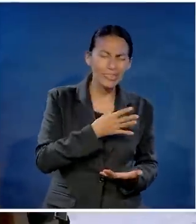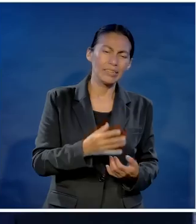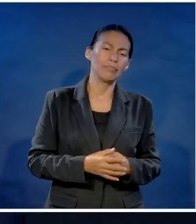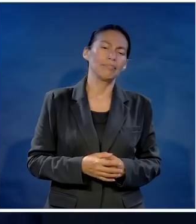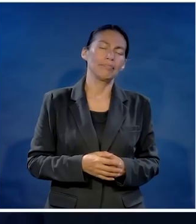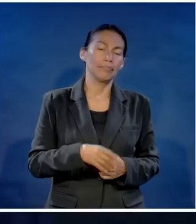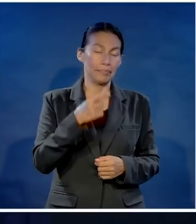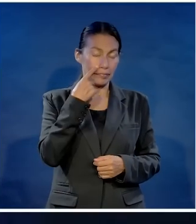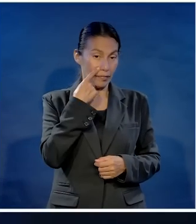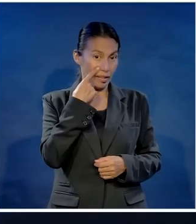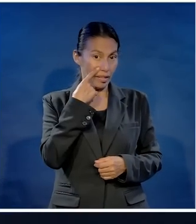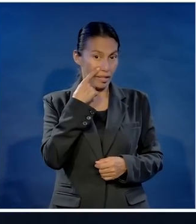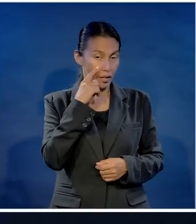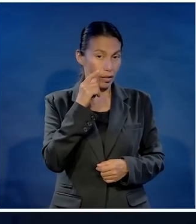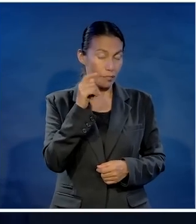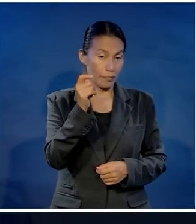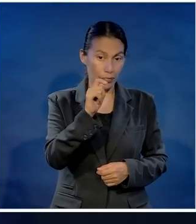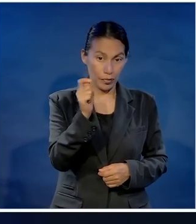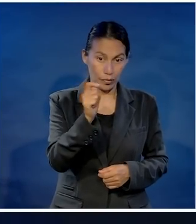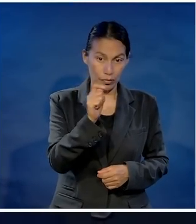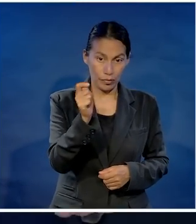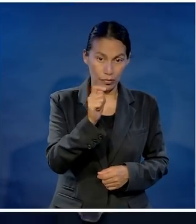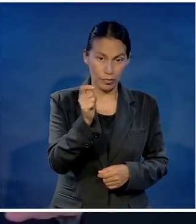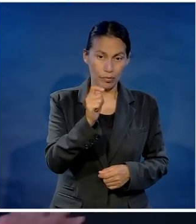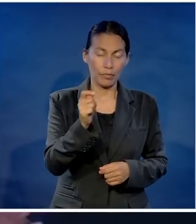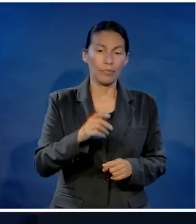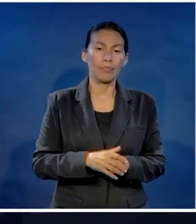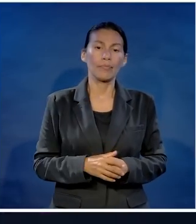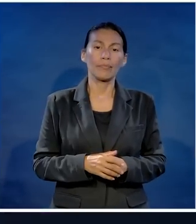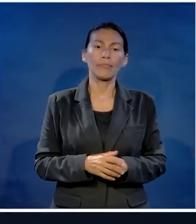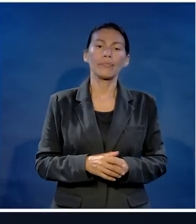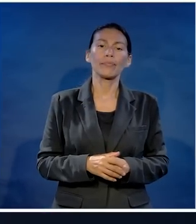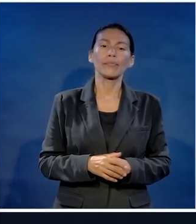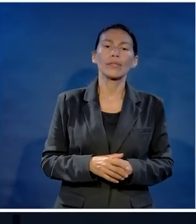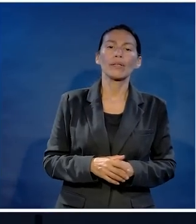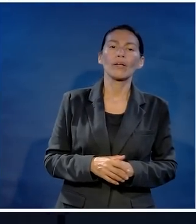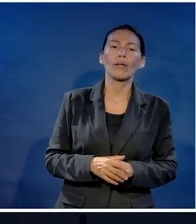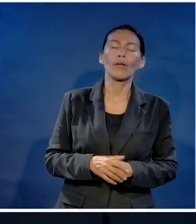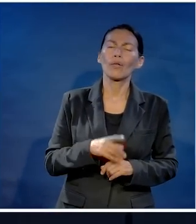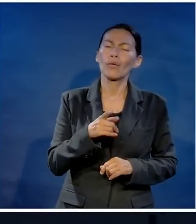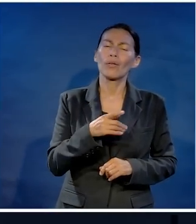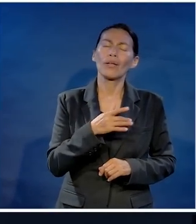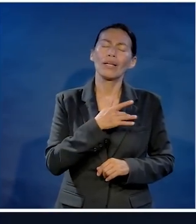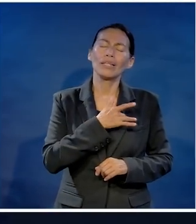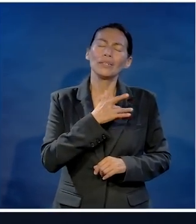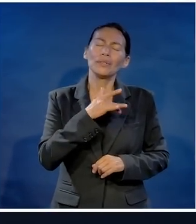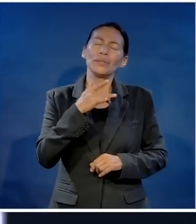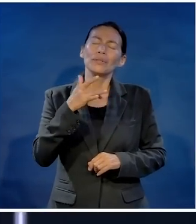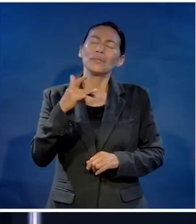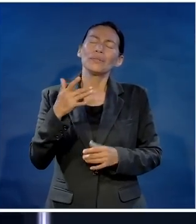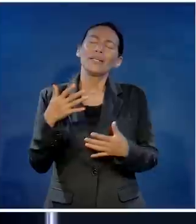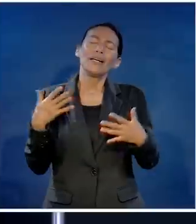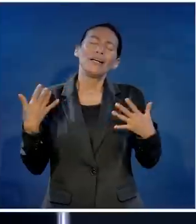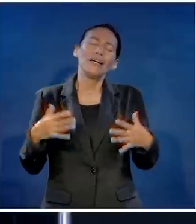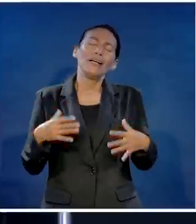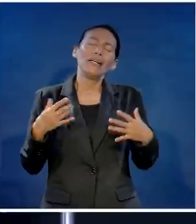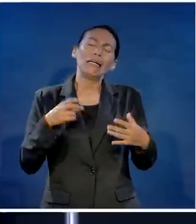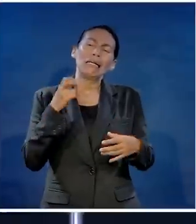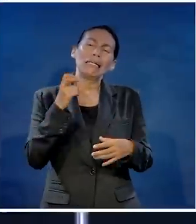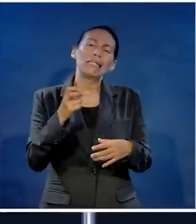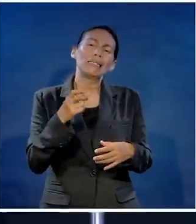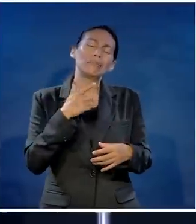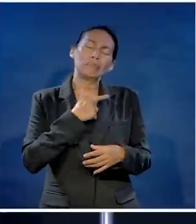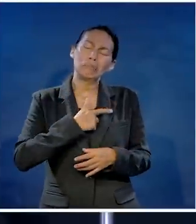Llámese noviazgo. Especialmente en el noviazgo. Mañana, en las mañanas vamos a hablar de eso. Pero cuando usted se